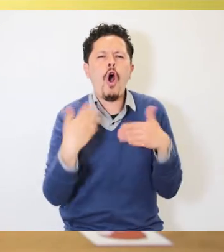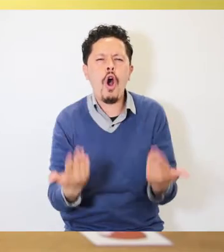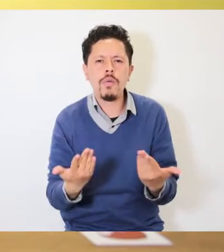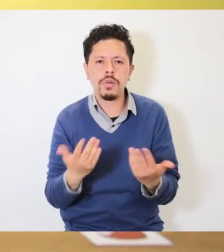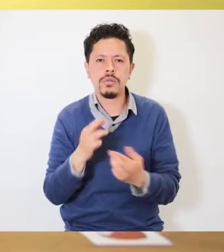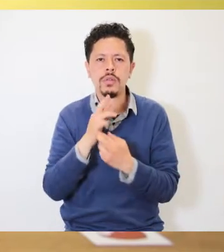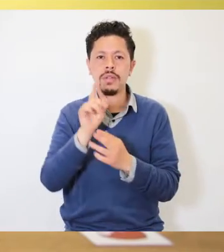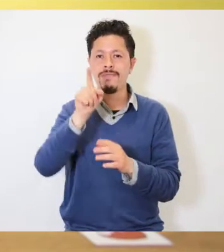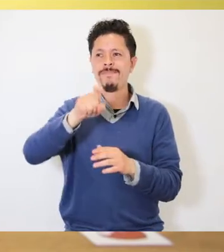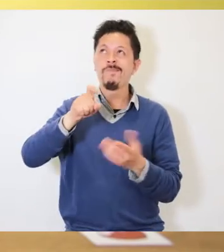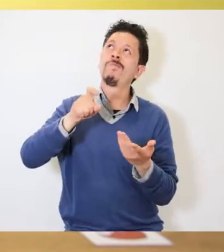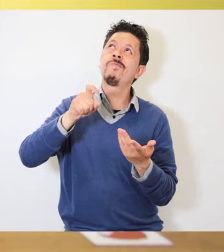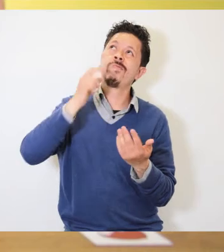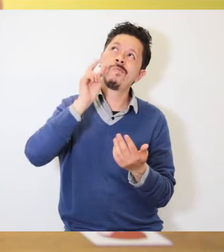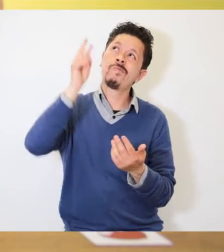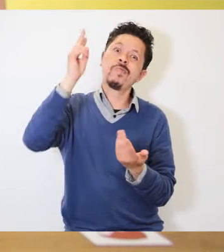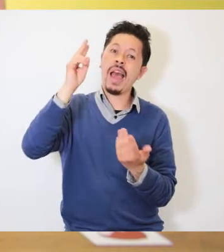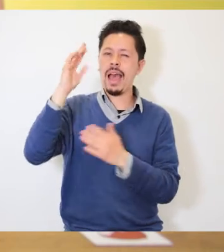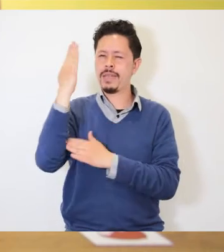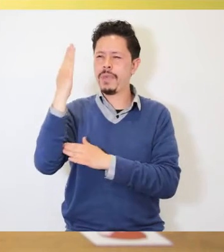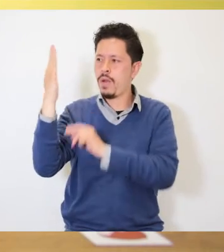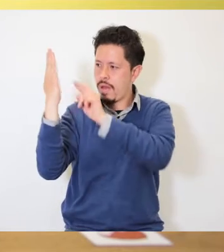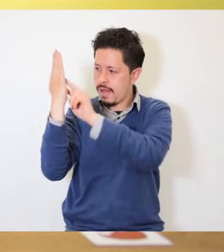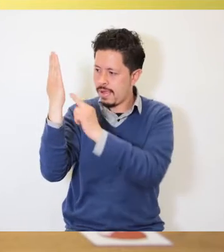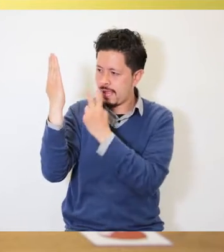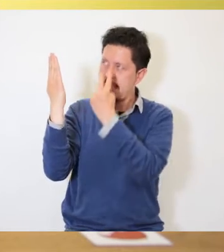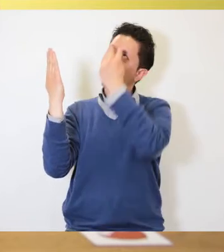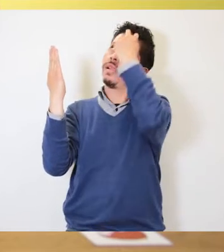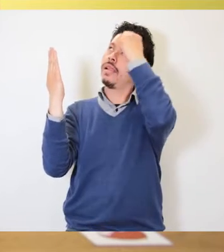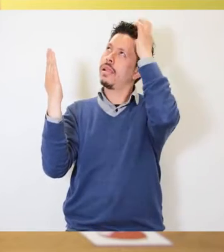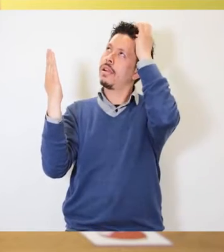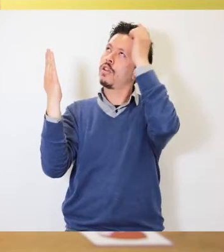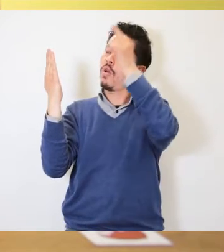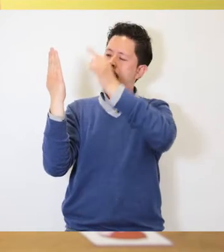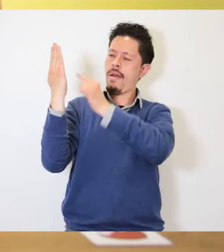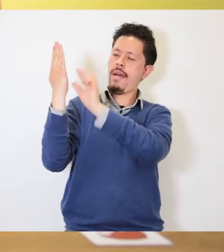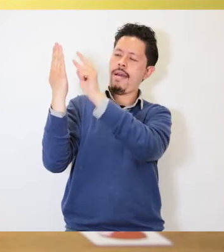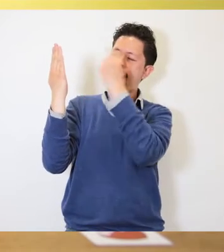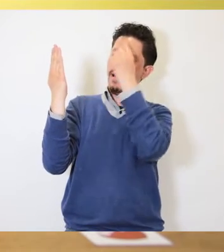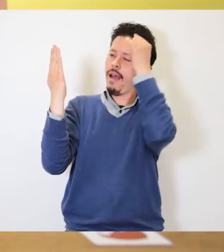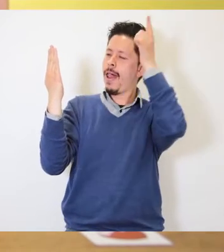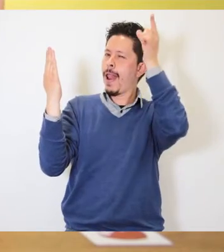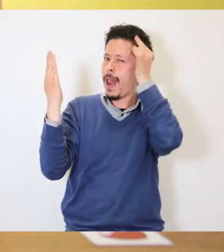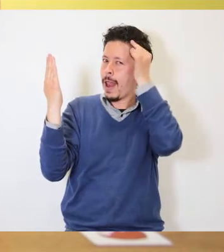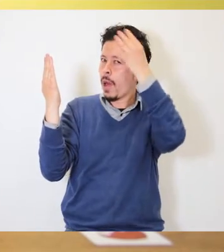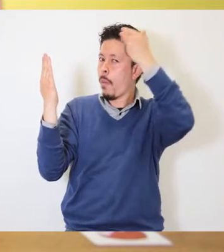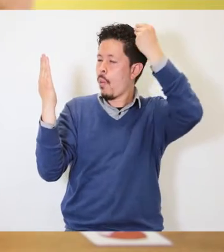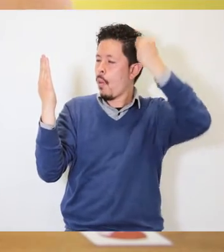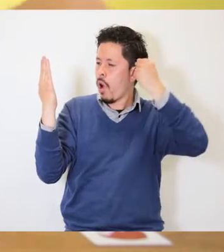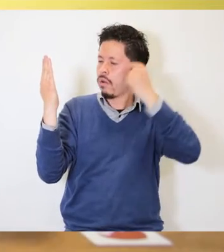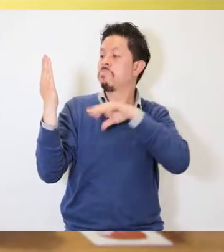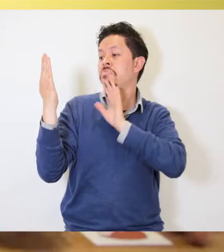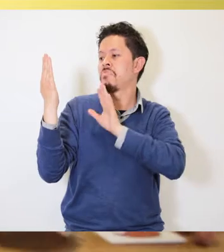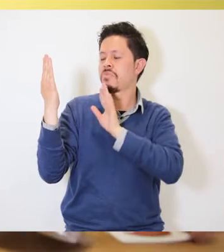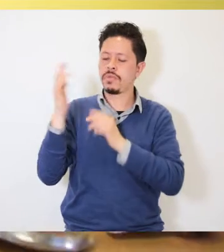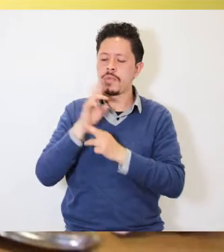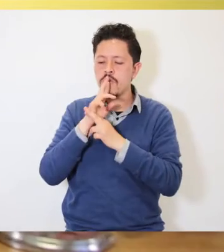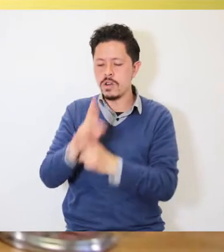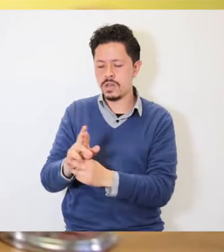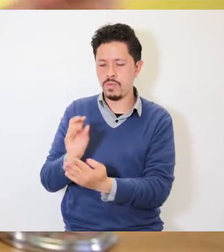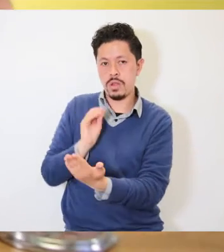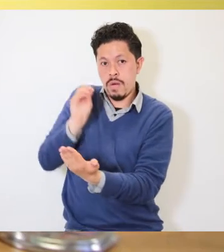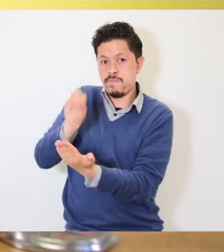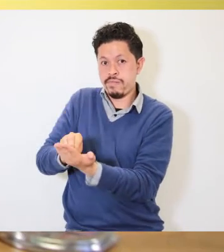un espejo para revisar. En mi caso mi cabello es corto y liso. Voy a utilizar un